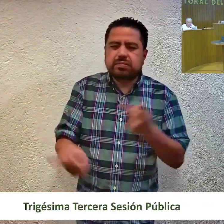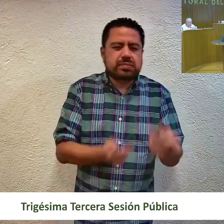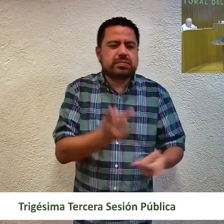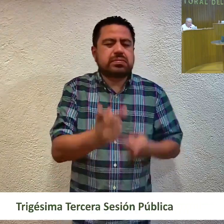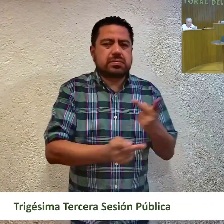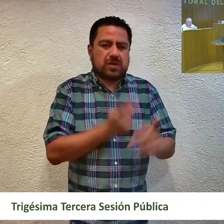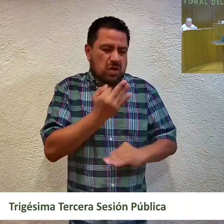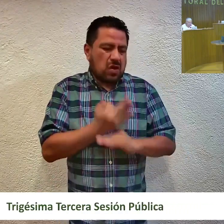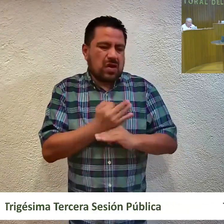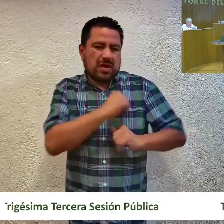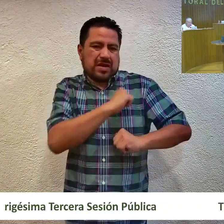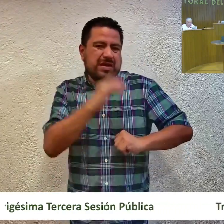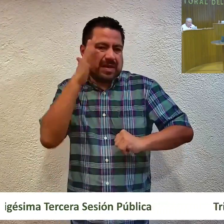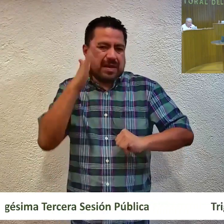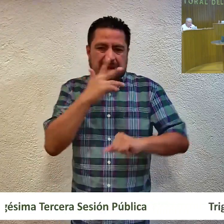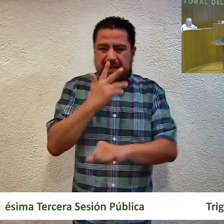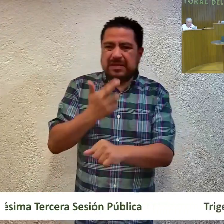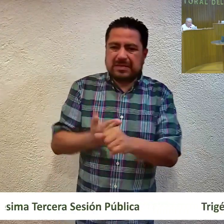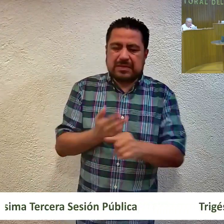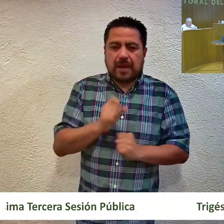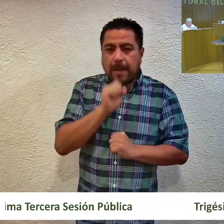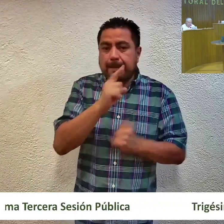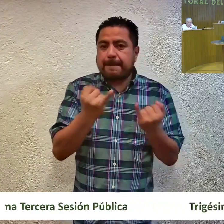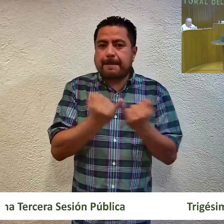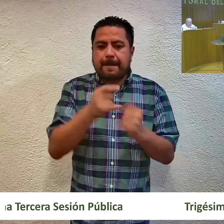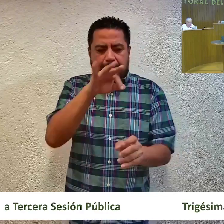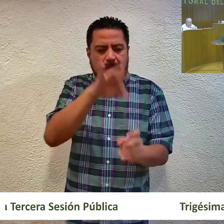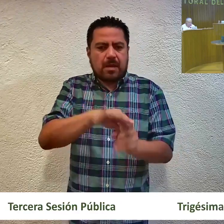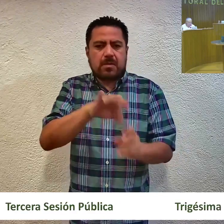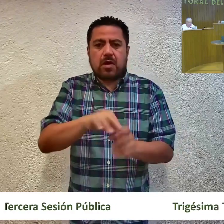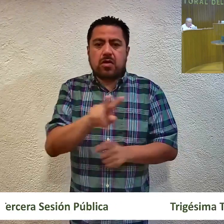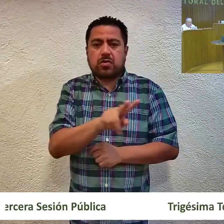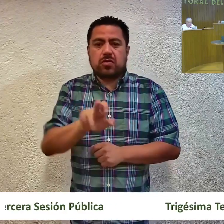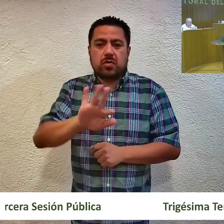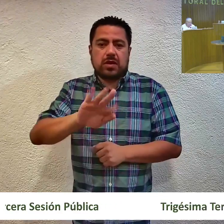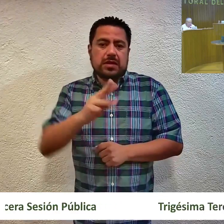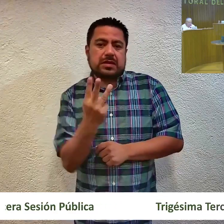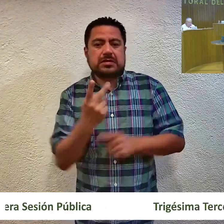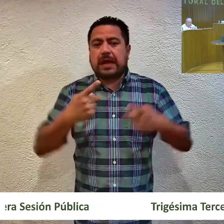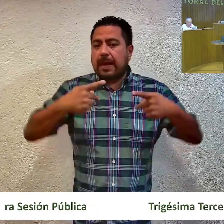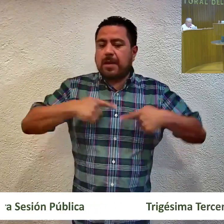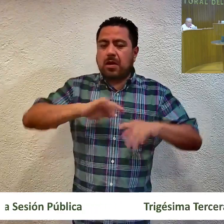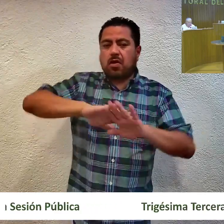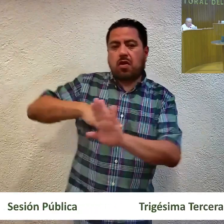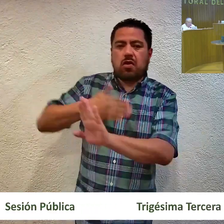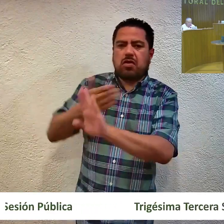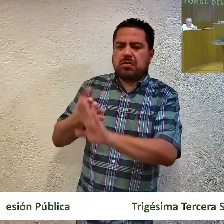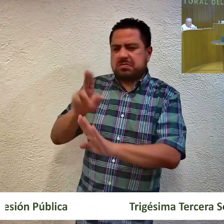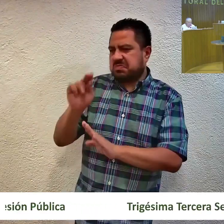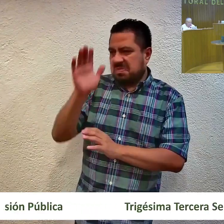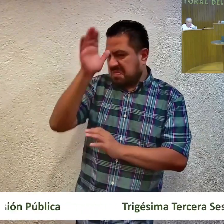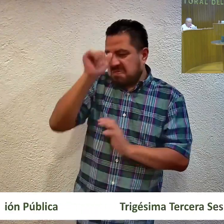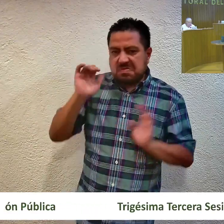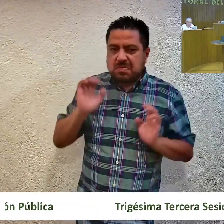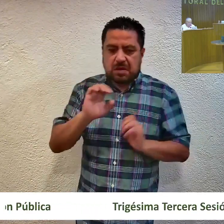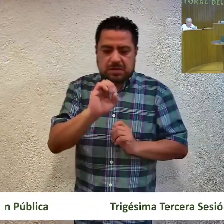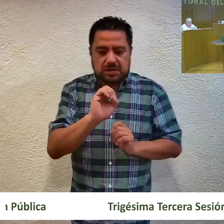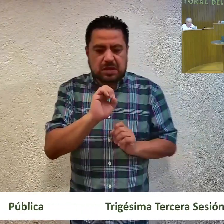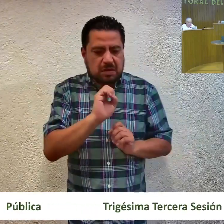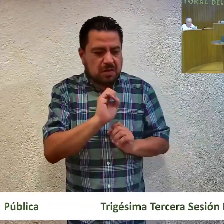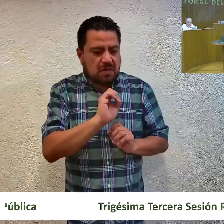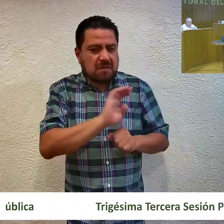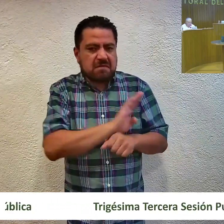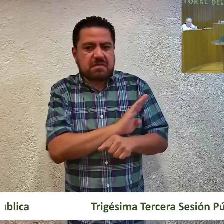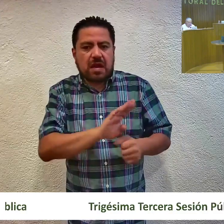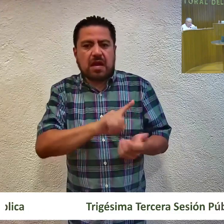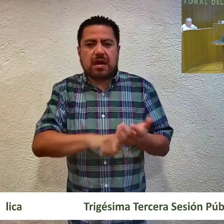los hoy actores y, además, cabe señalar que fue una votación de 243 personas en contra de la consulta, cero votos a favor y cero